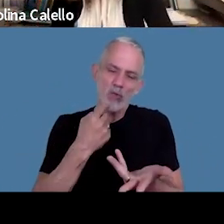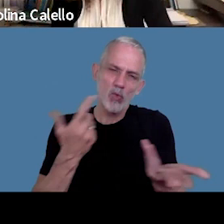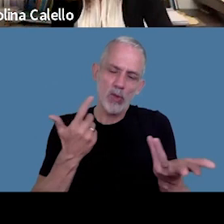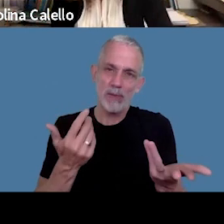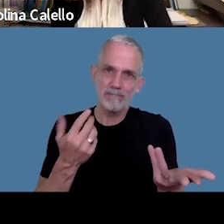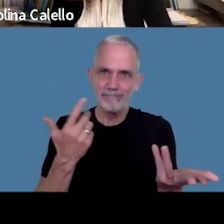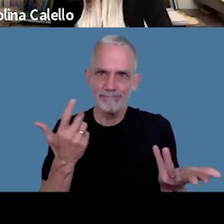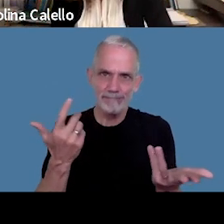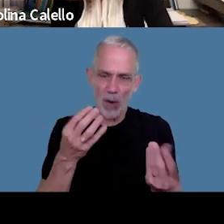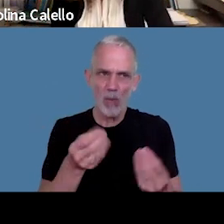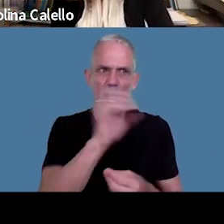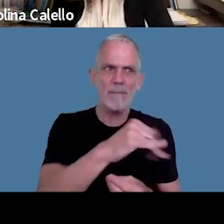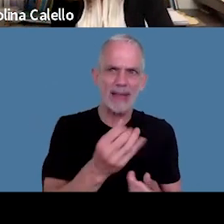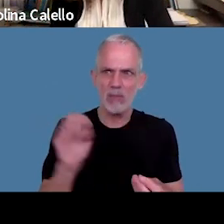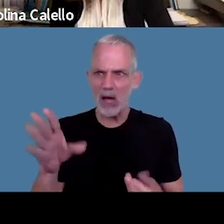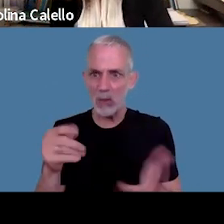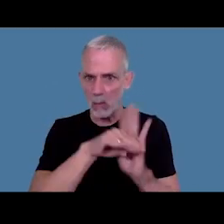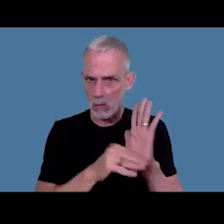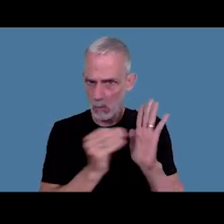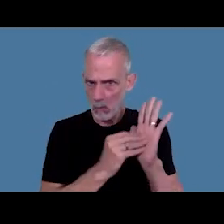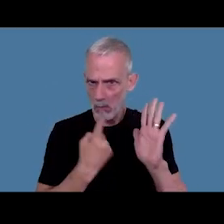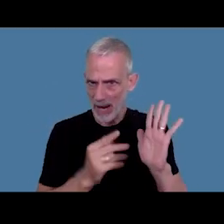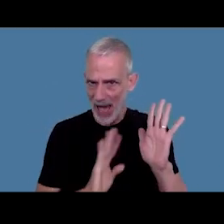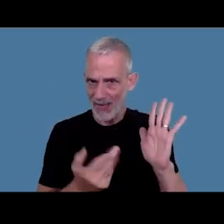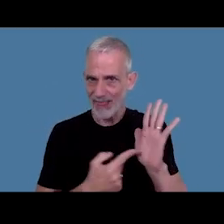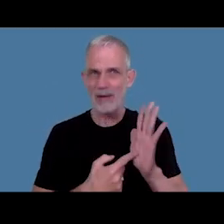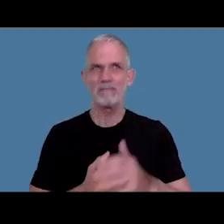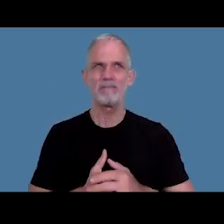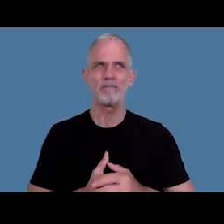hay muchas cosas que no están previstas y bueno